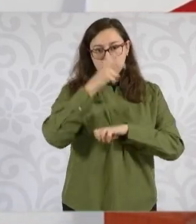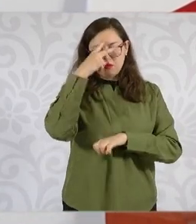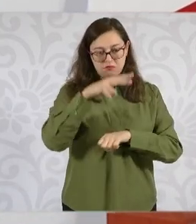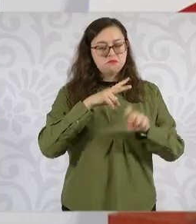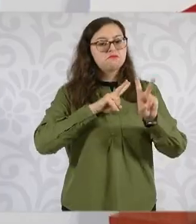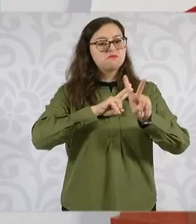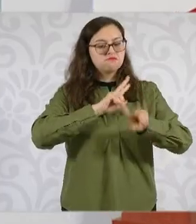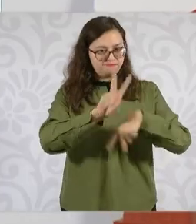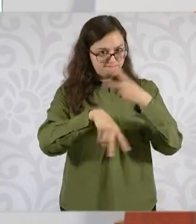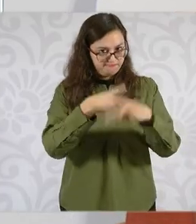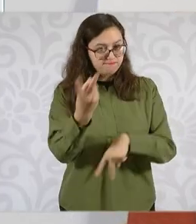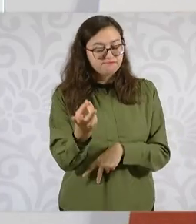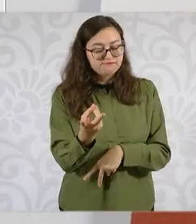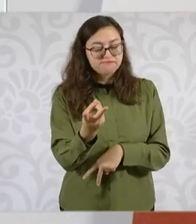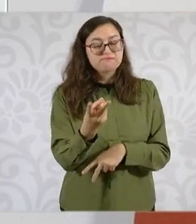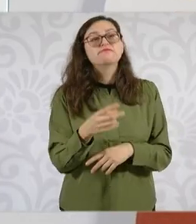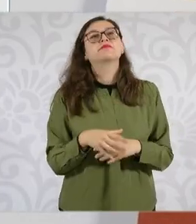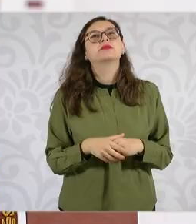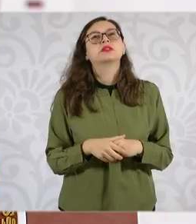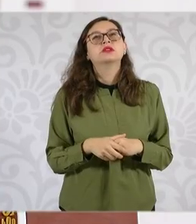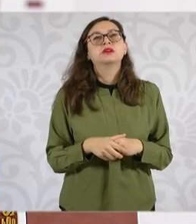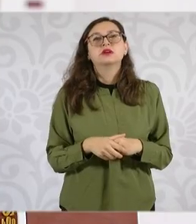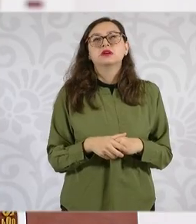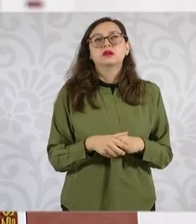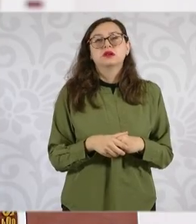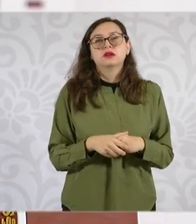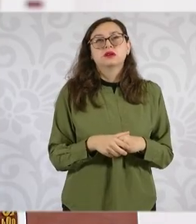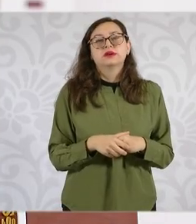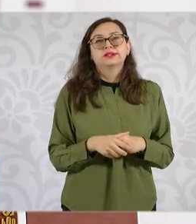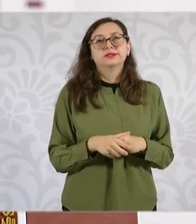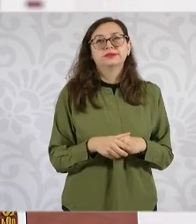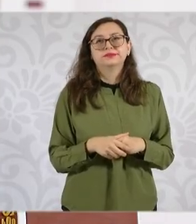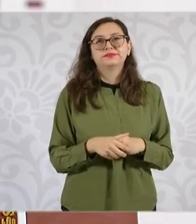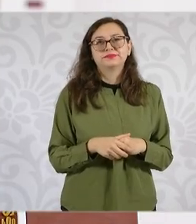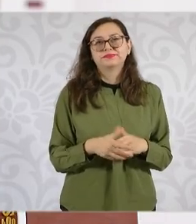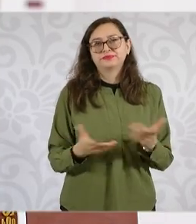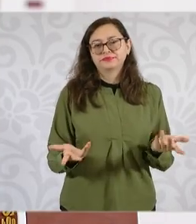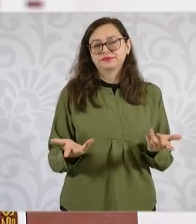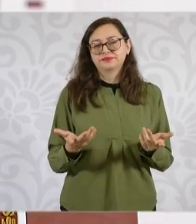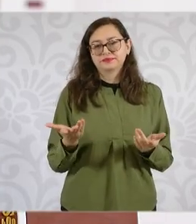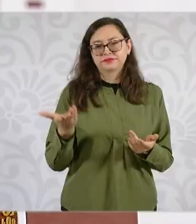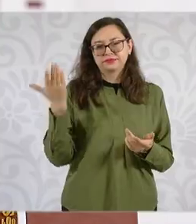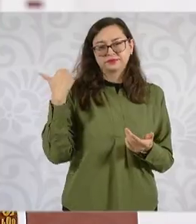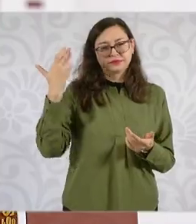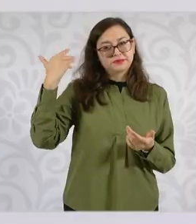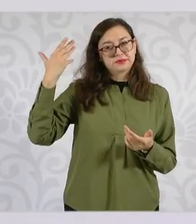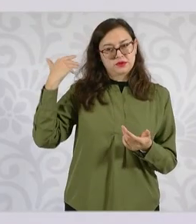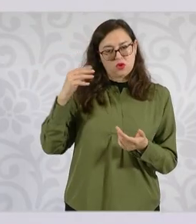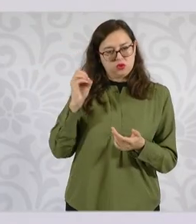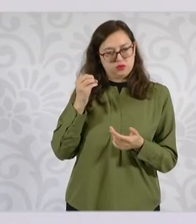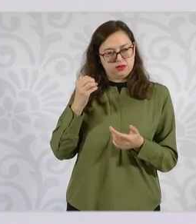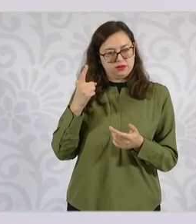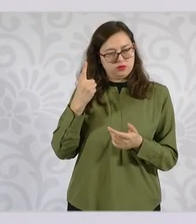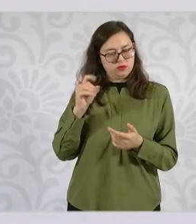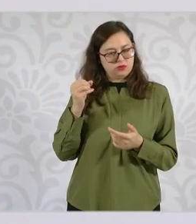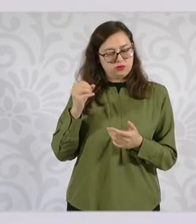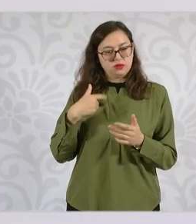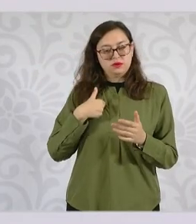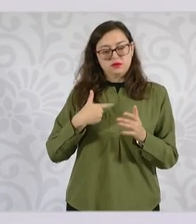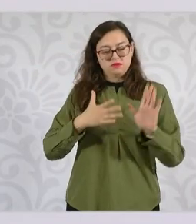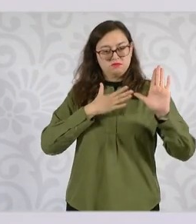Yo planteé en los 100 puntos un programa especial para el Oriente del Estado de México.